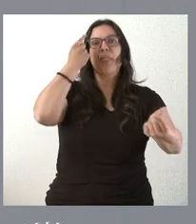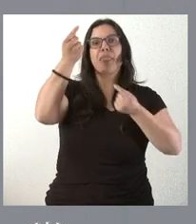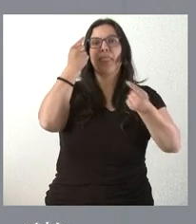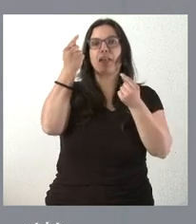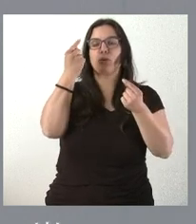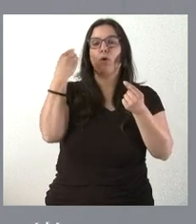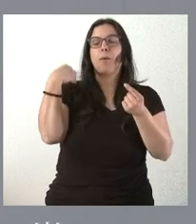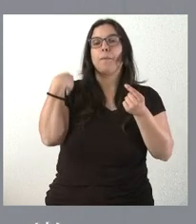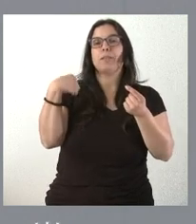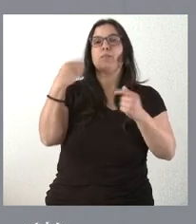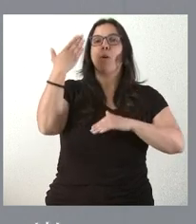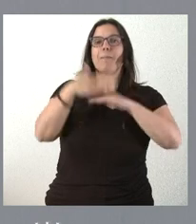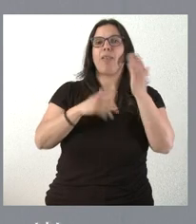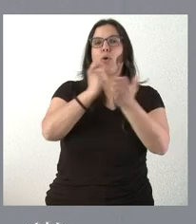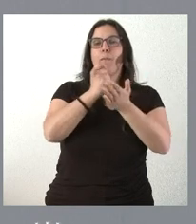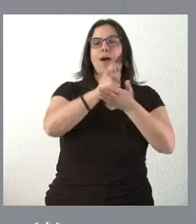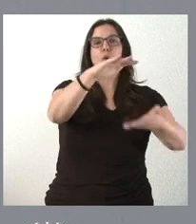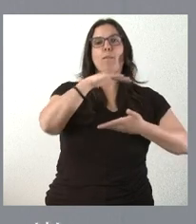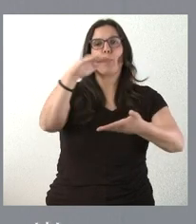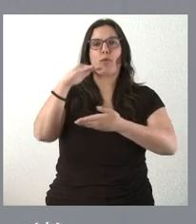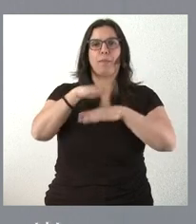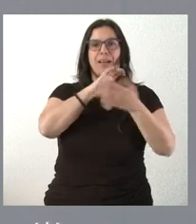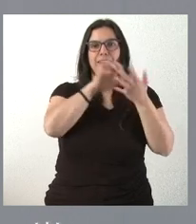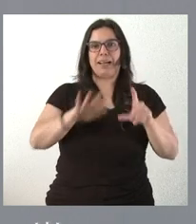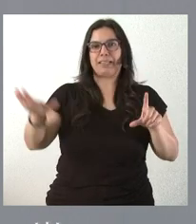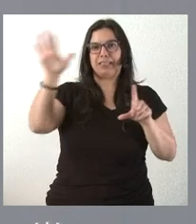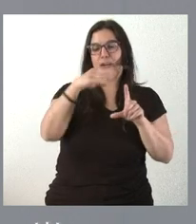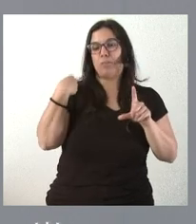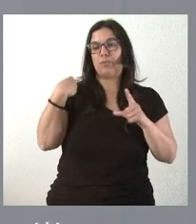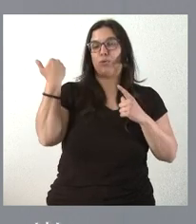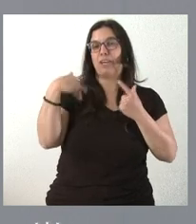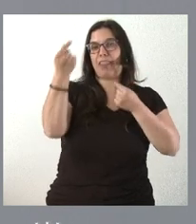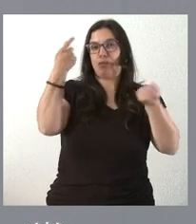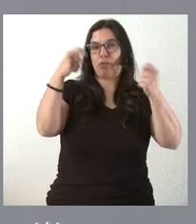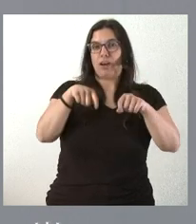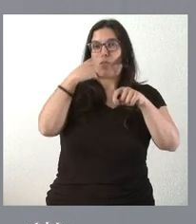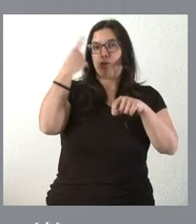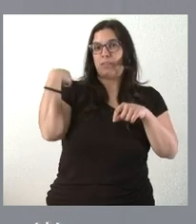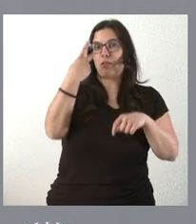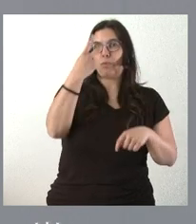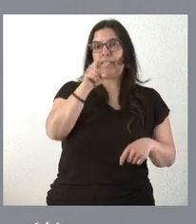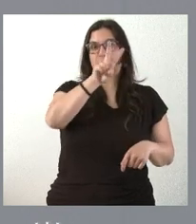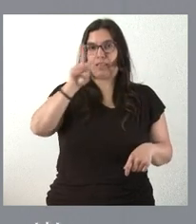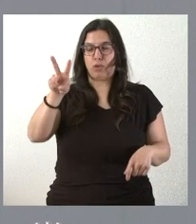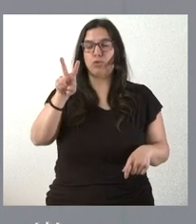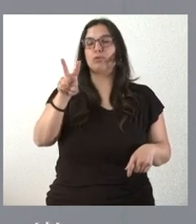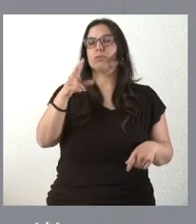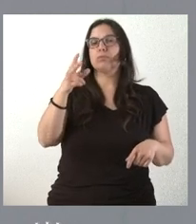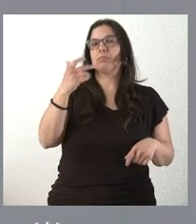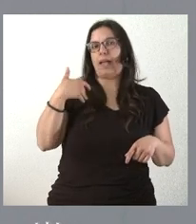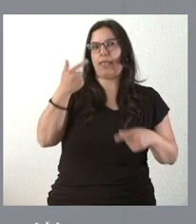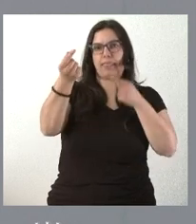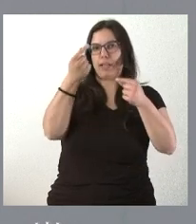medio de pago a proveedores en Castilla y León al acabar el año 2022. Ya son los datos